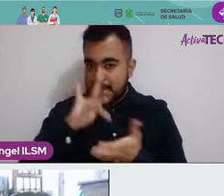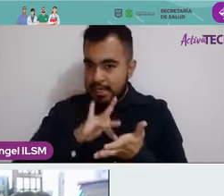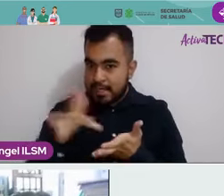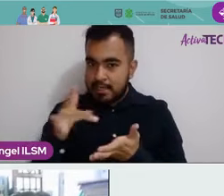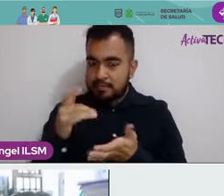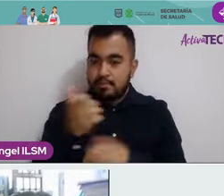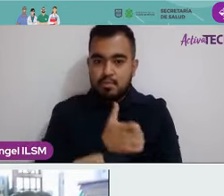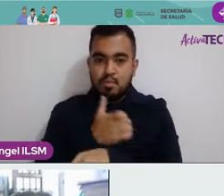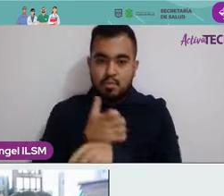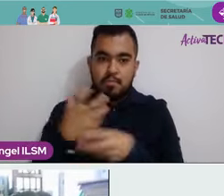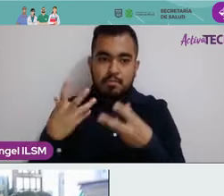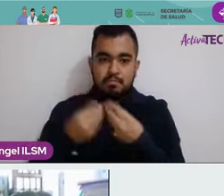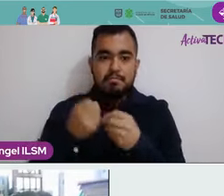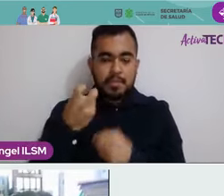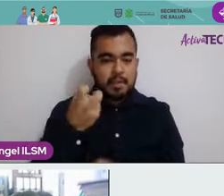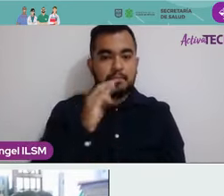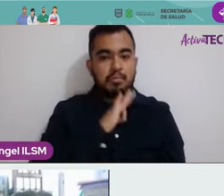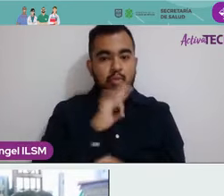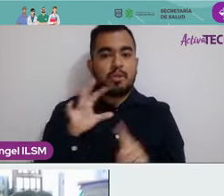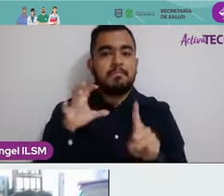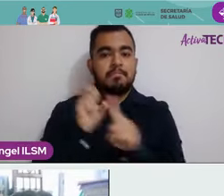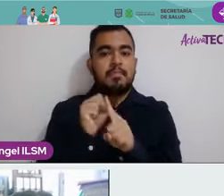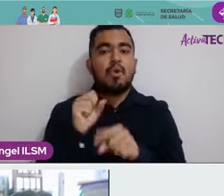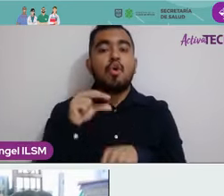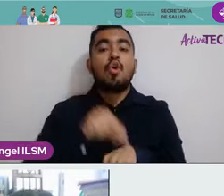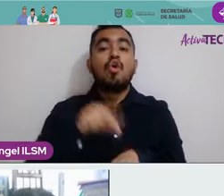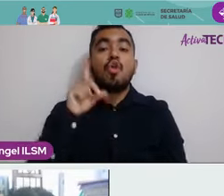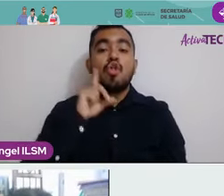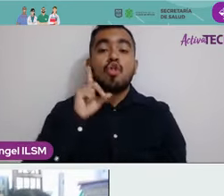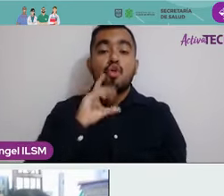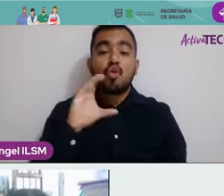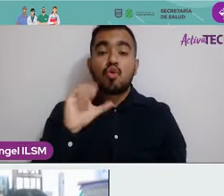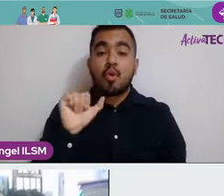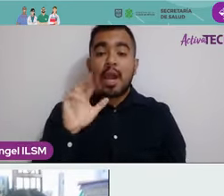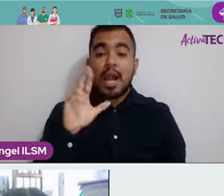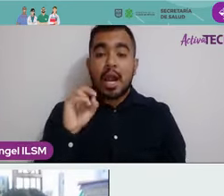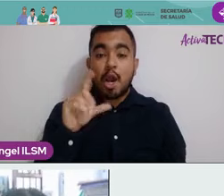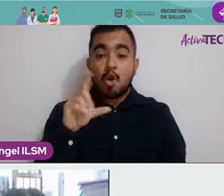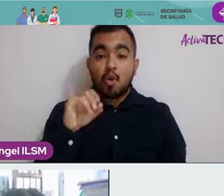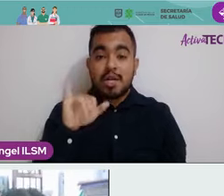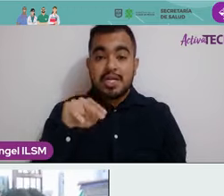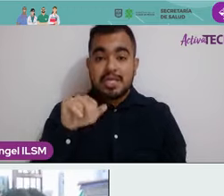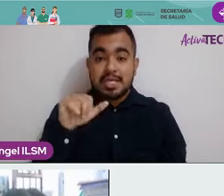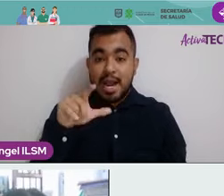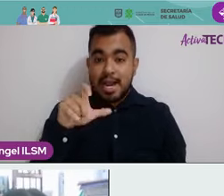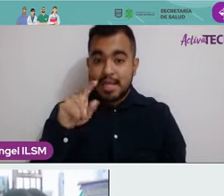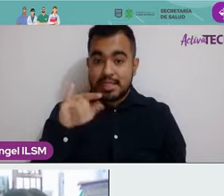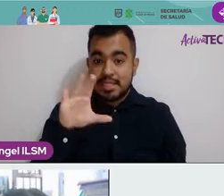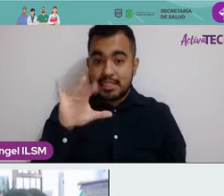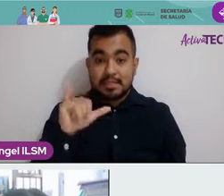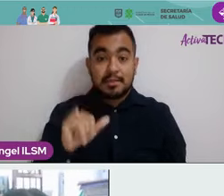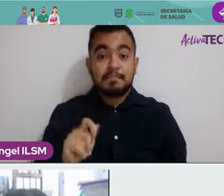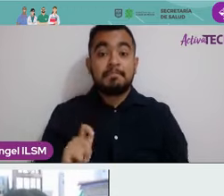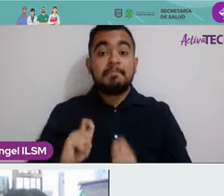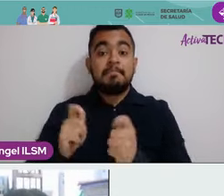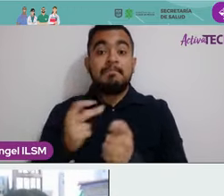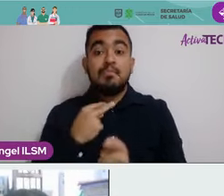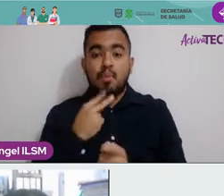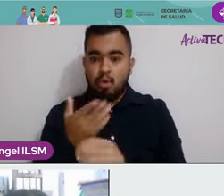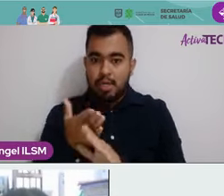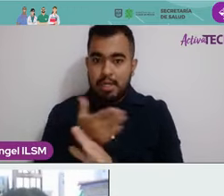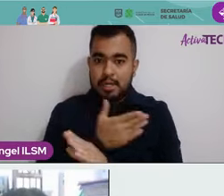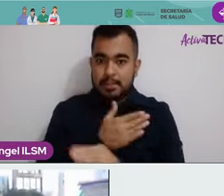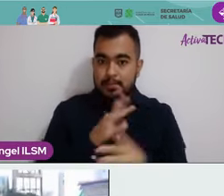y que esto sea posible. Doctora Carolina Leticia González, antes de cederle el uso de la voz y